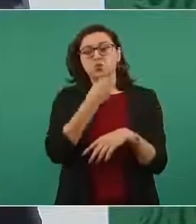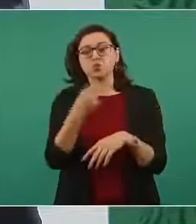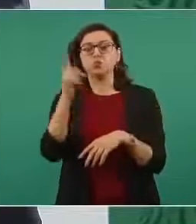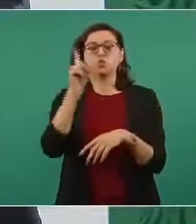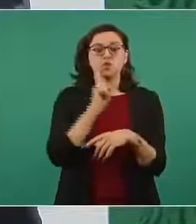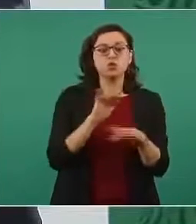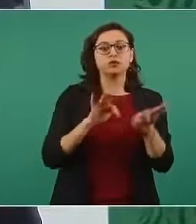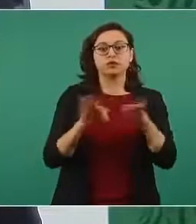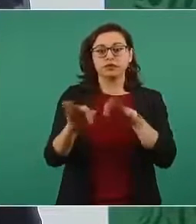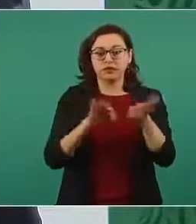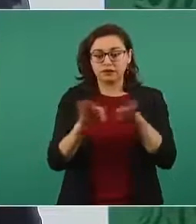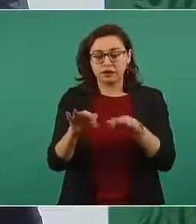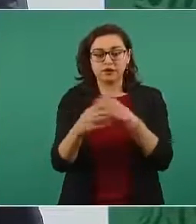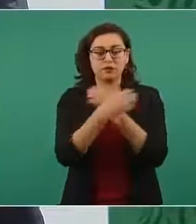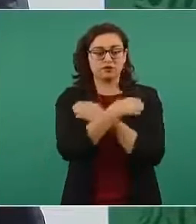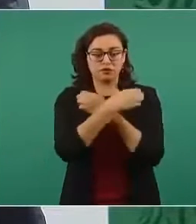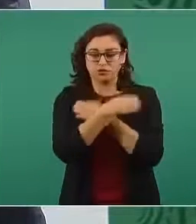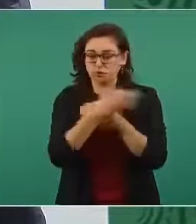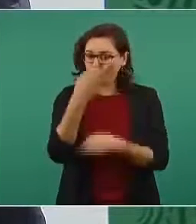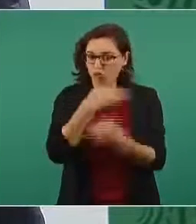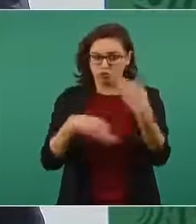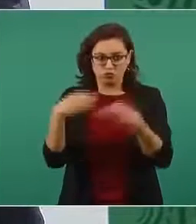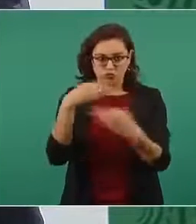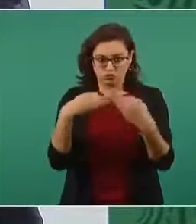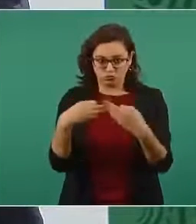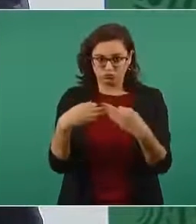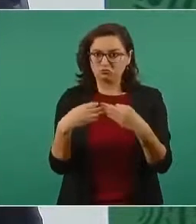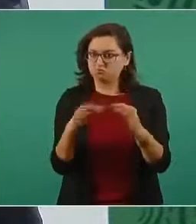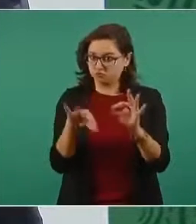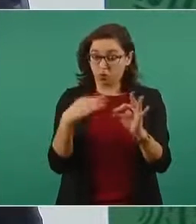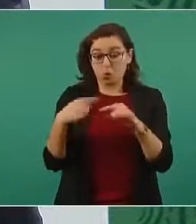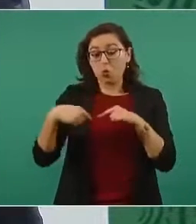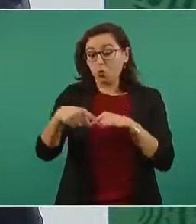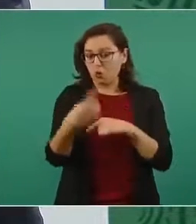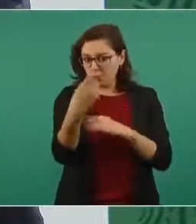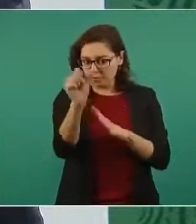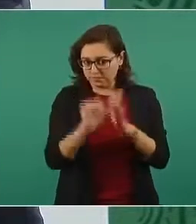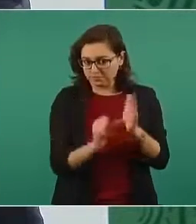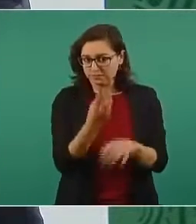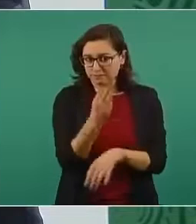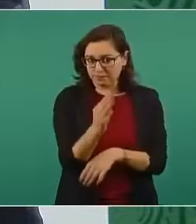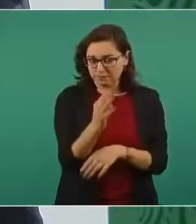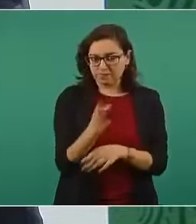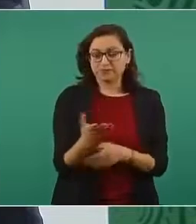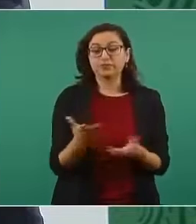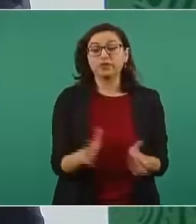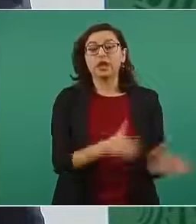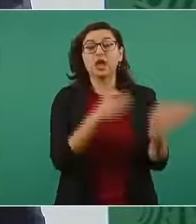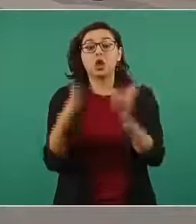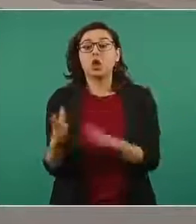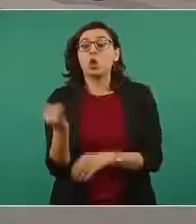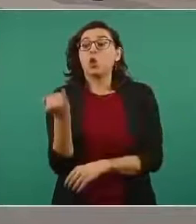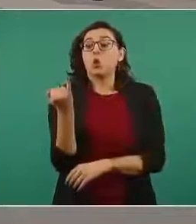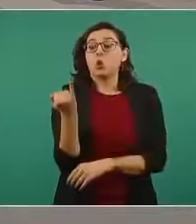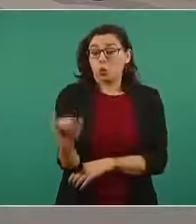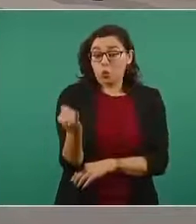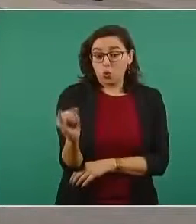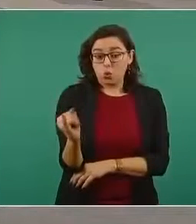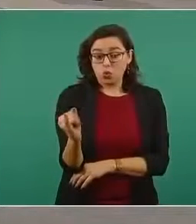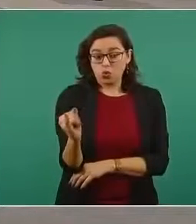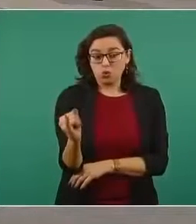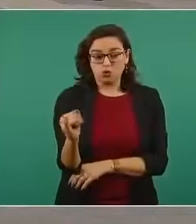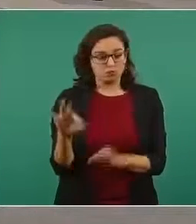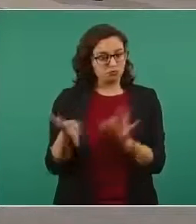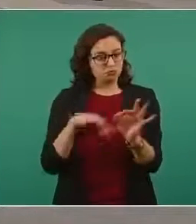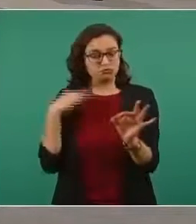trabajadores de educación. se está avanzando y terminamos en junio de